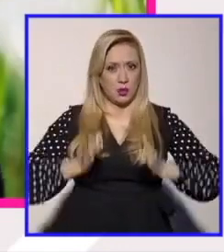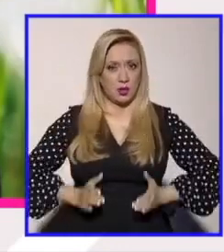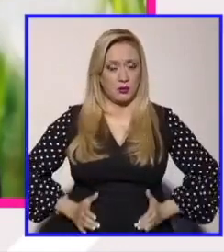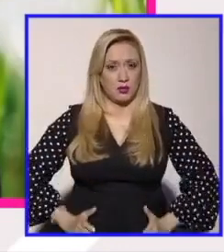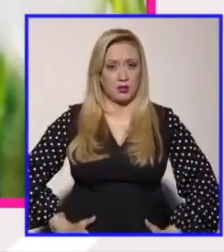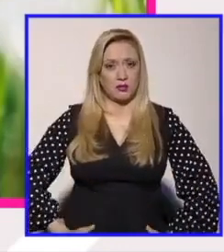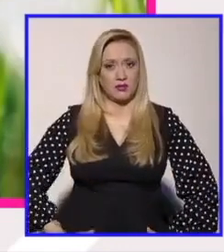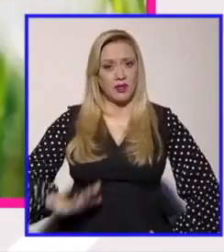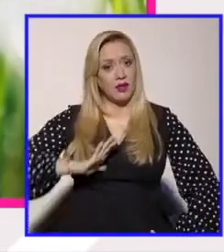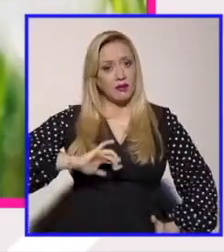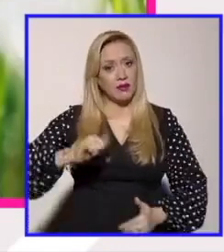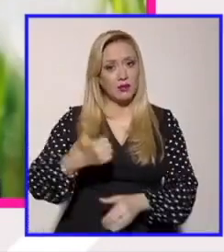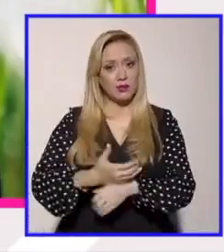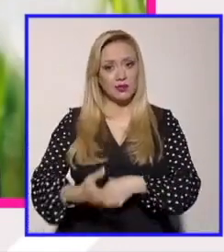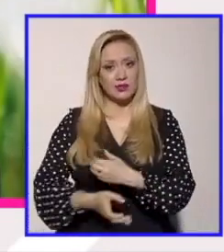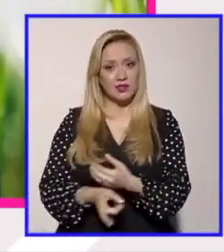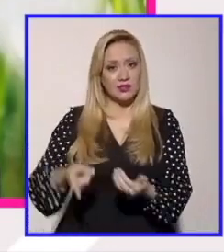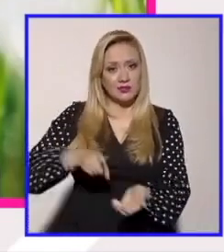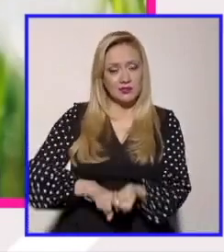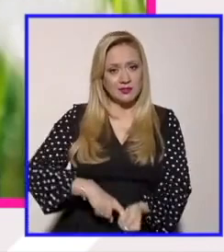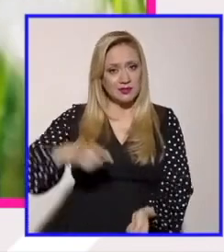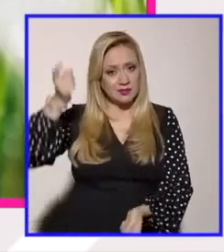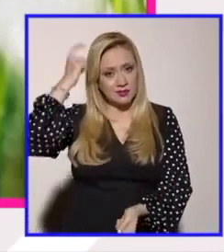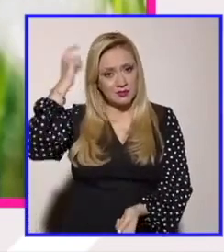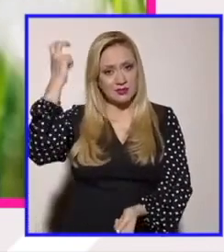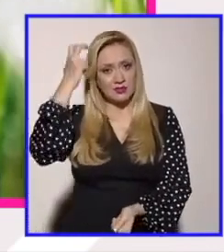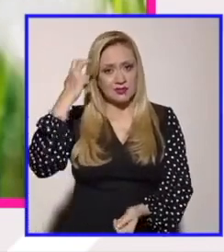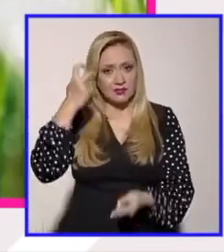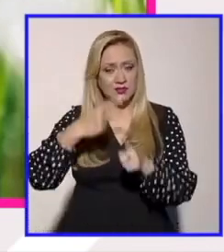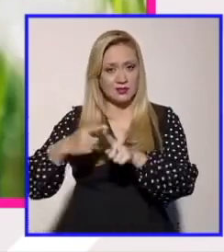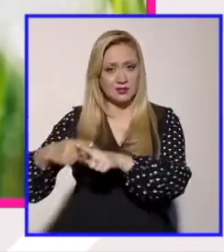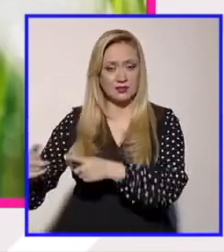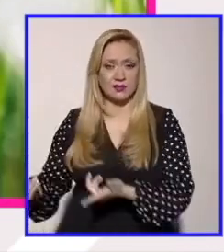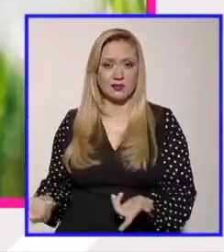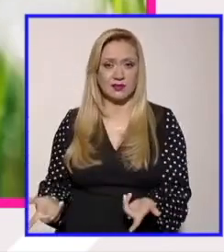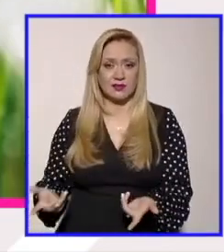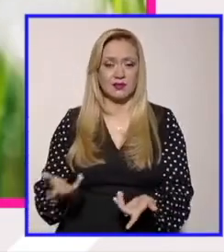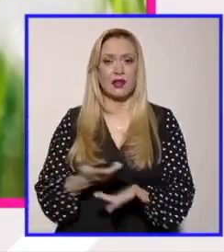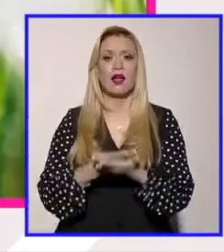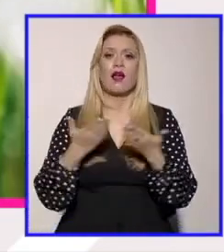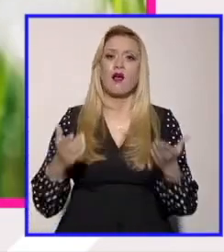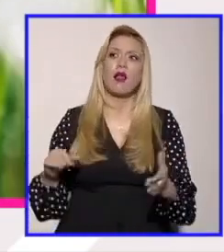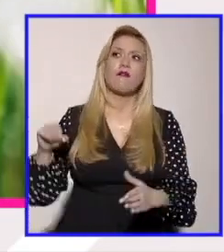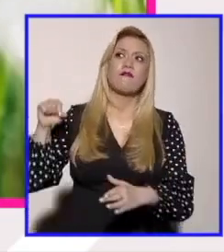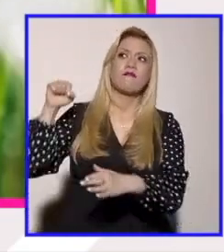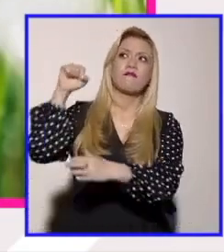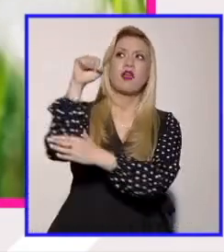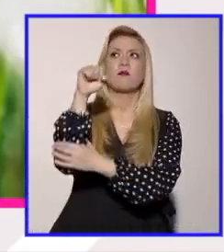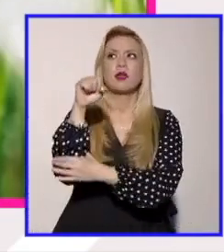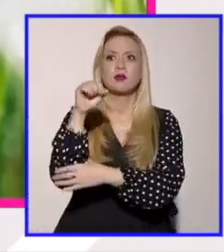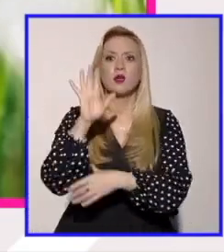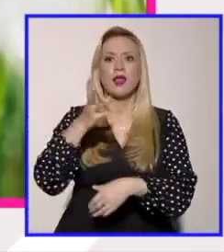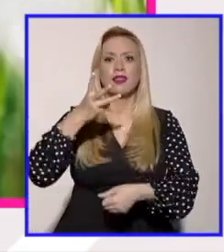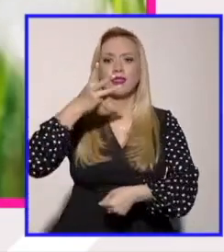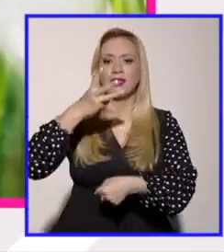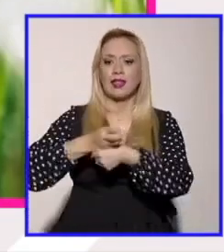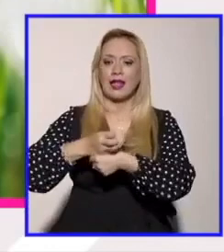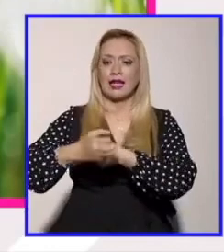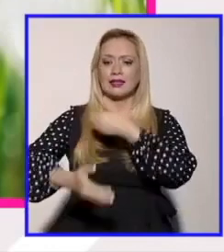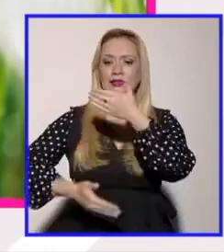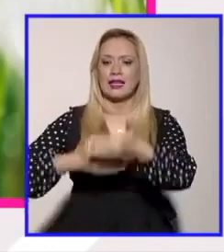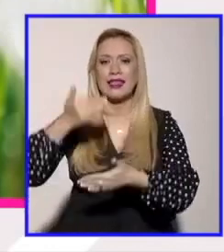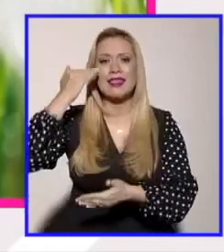rastreado y yo lo que querría decir es que el feminismo de la tercera ola cuestionó esto justamente porque mostró